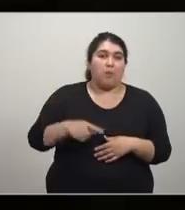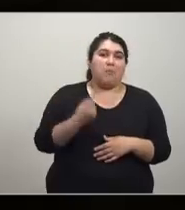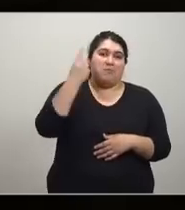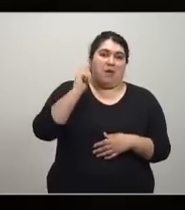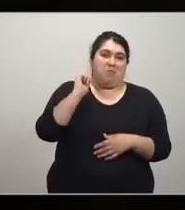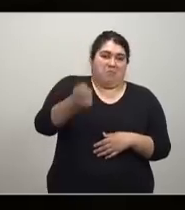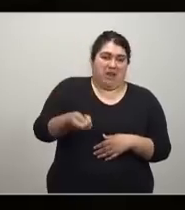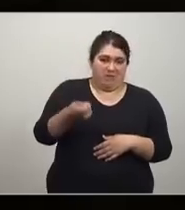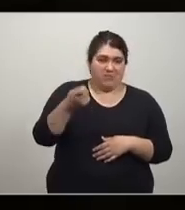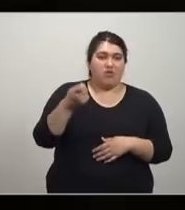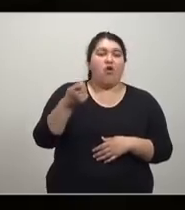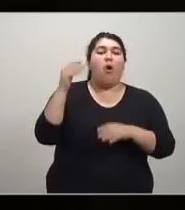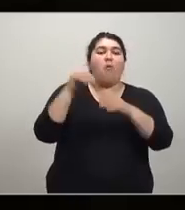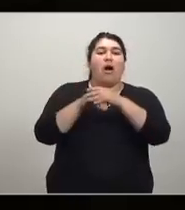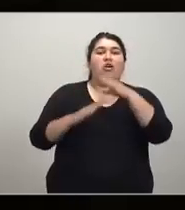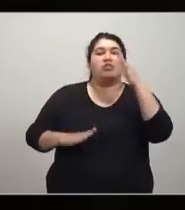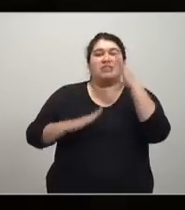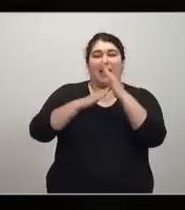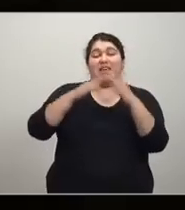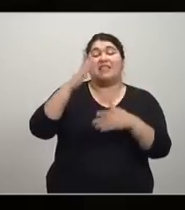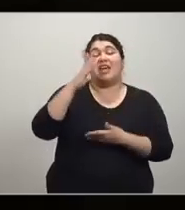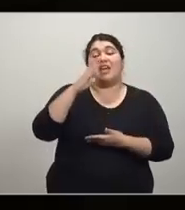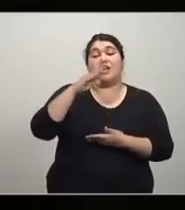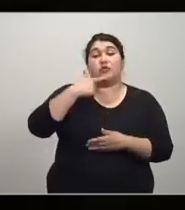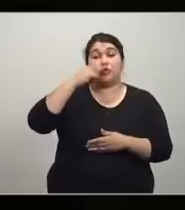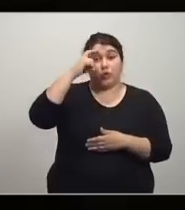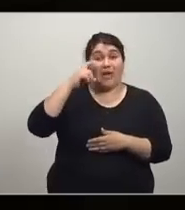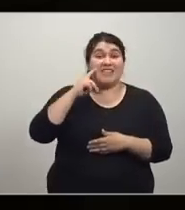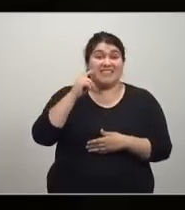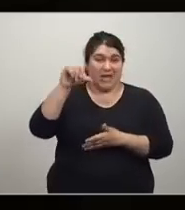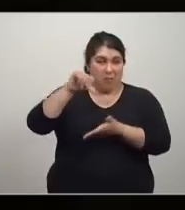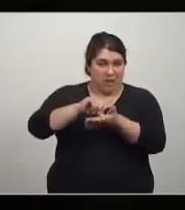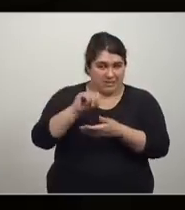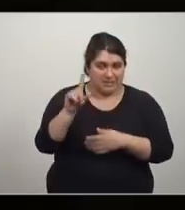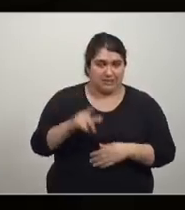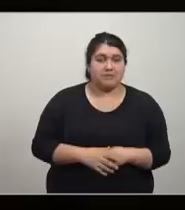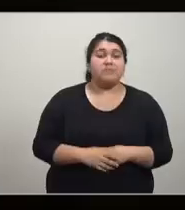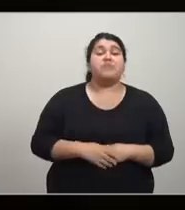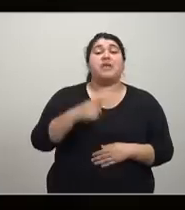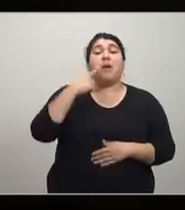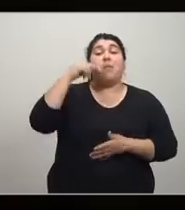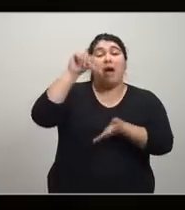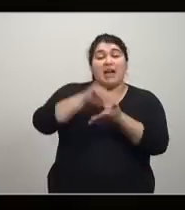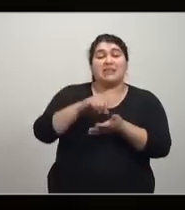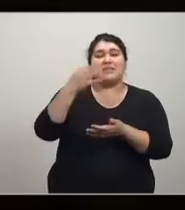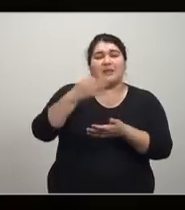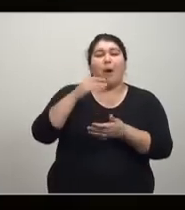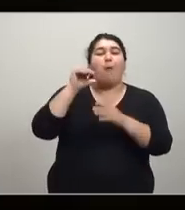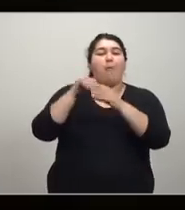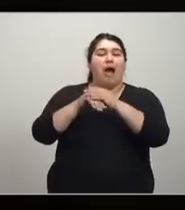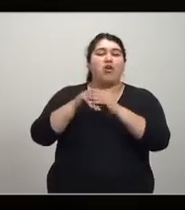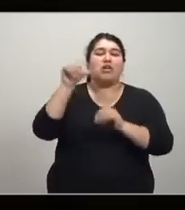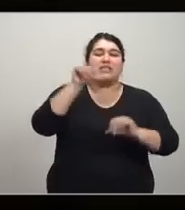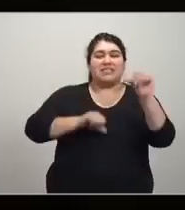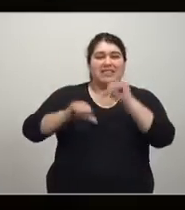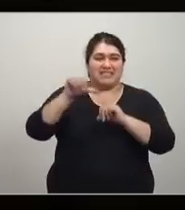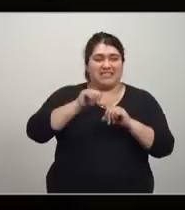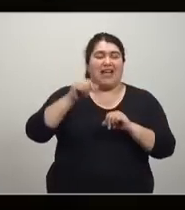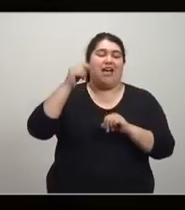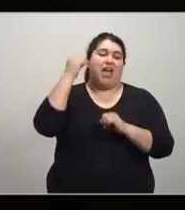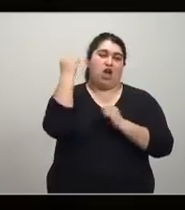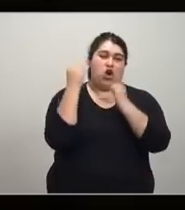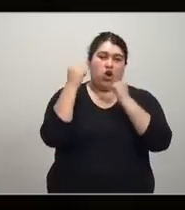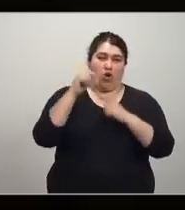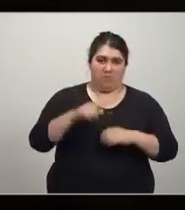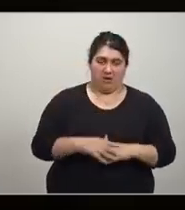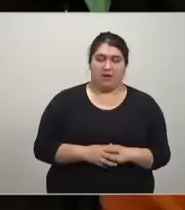el administrador de los premios del Banco Central de Suecia cumplía 300 años instituyeron el premio Banco de Suecia en Ciencias Económicas en Memoria de Alfred Nobel